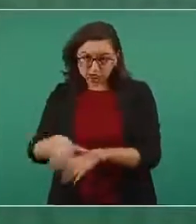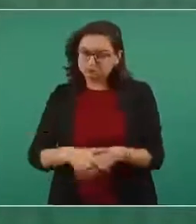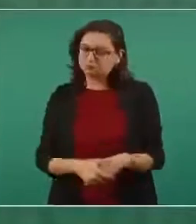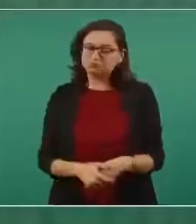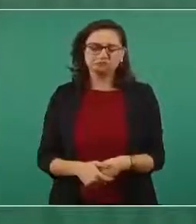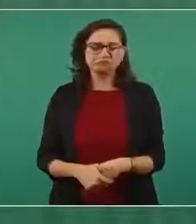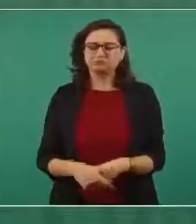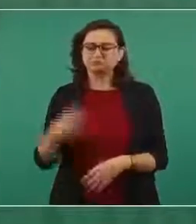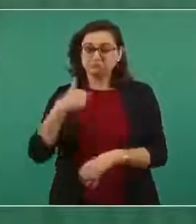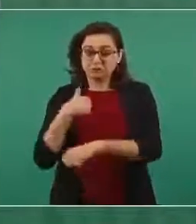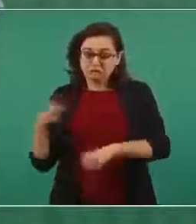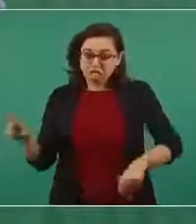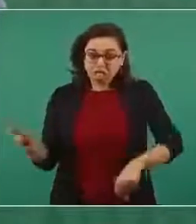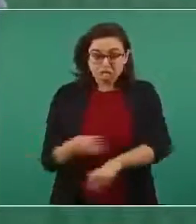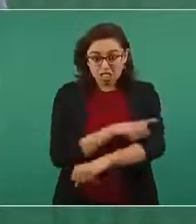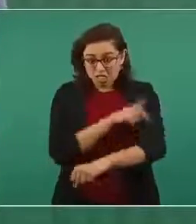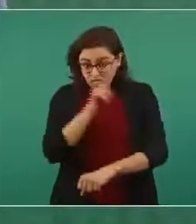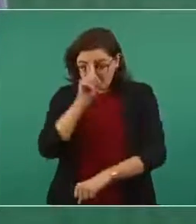mi fuerte la venganza.